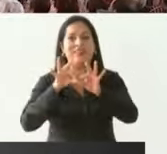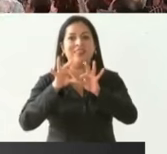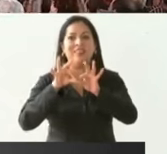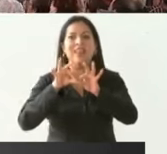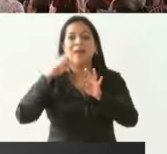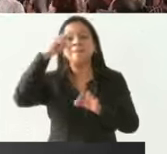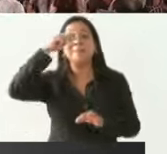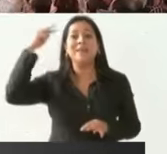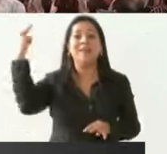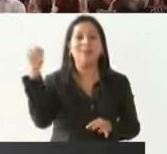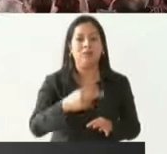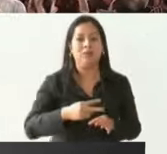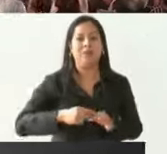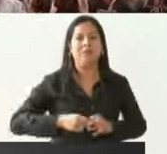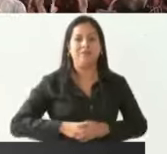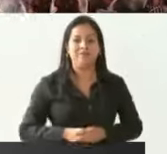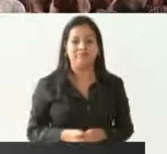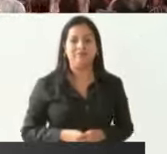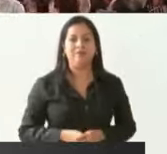México